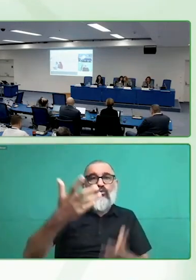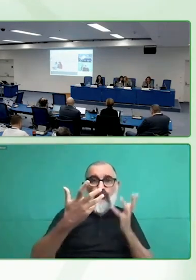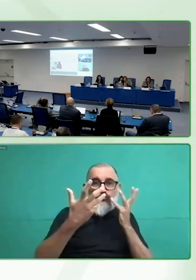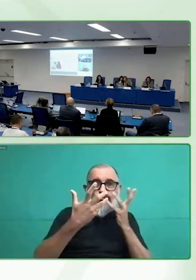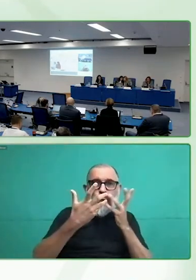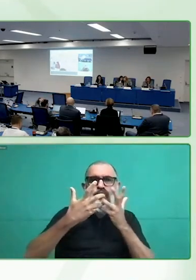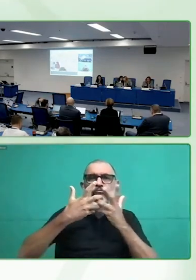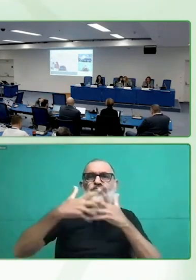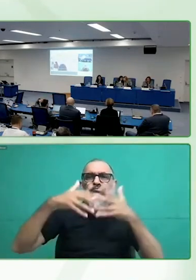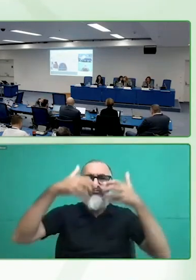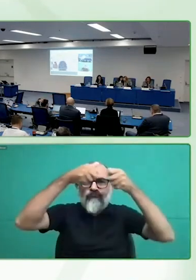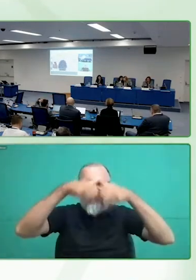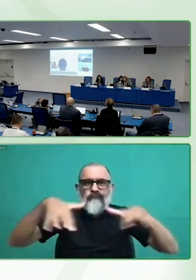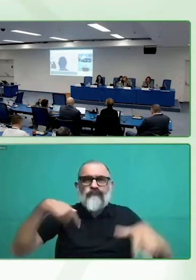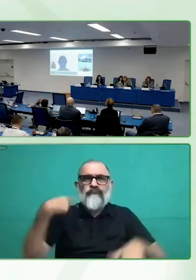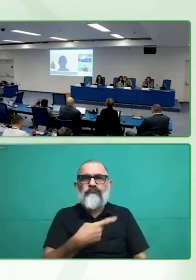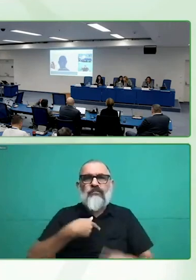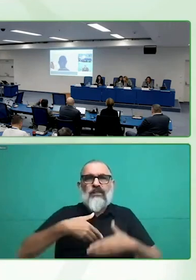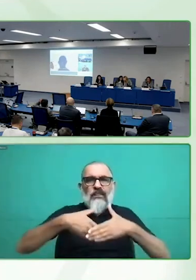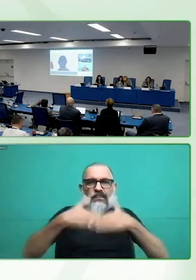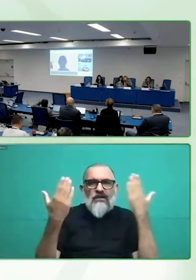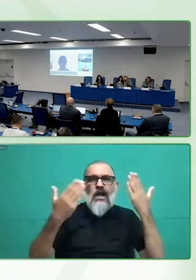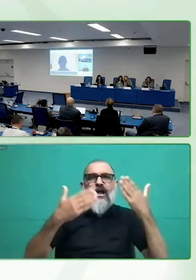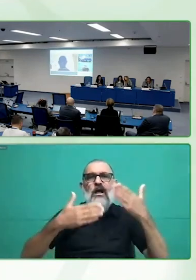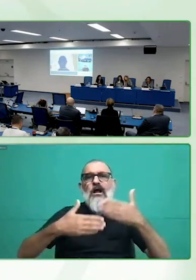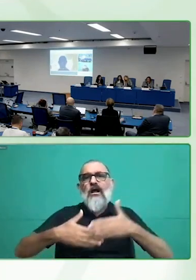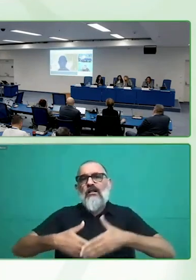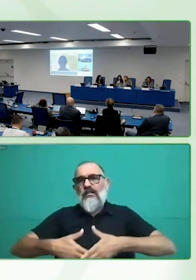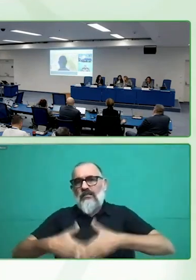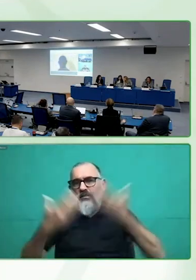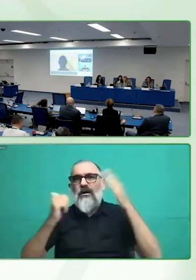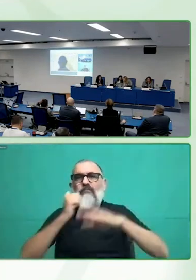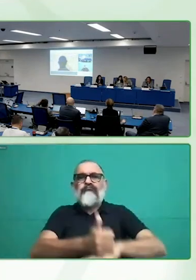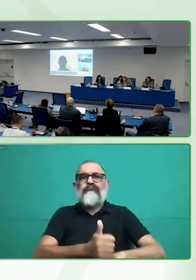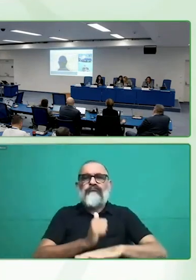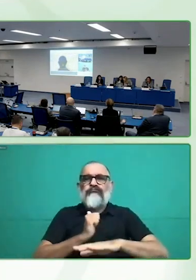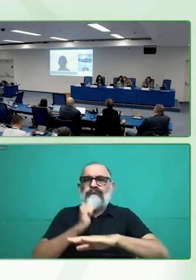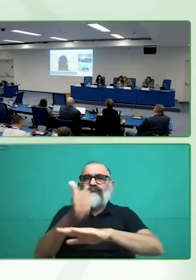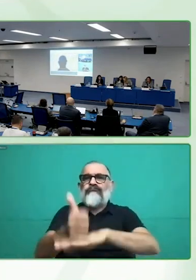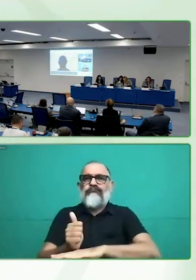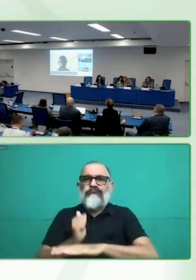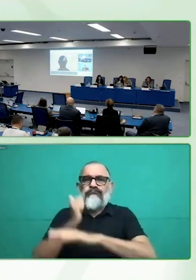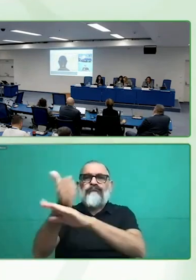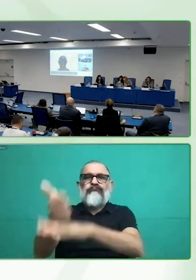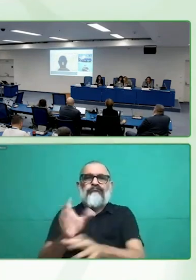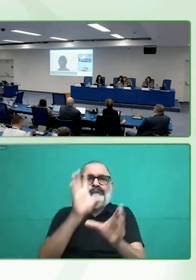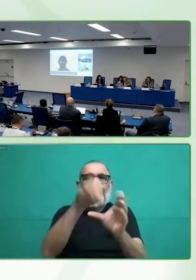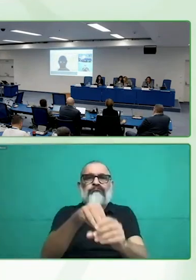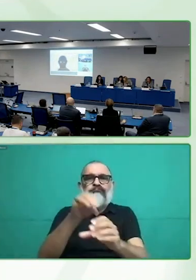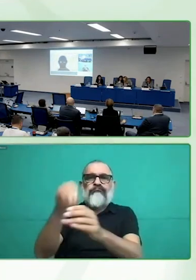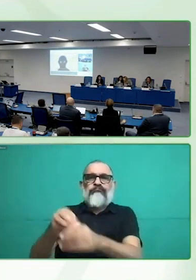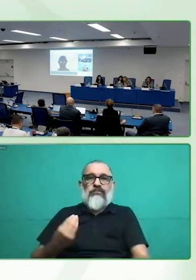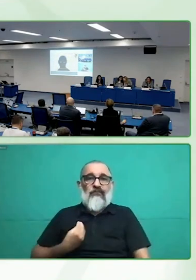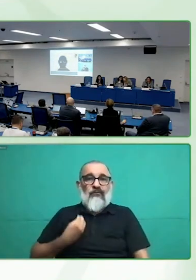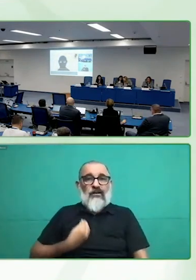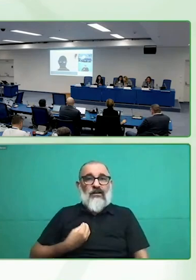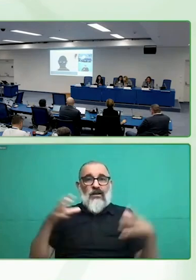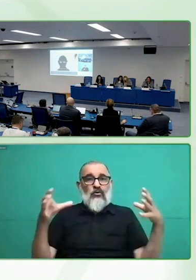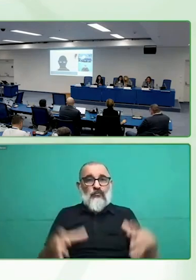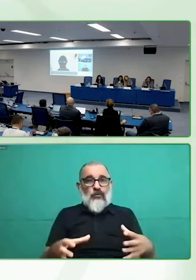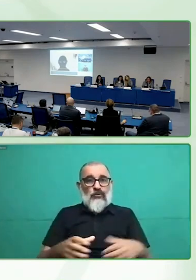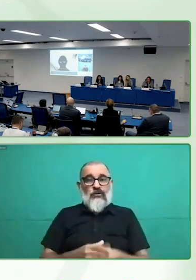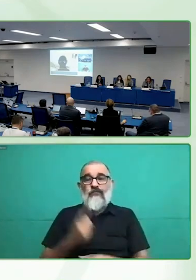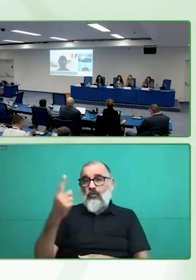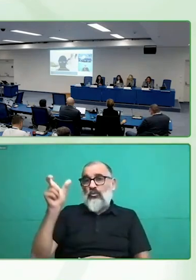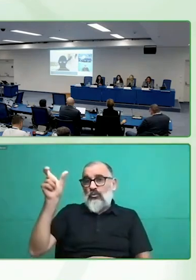participar de la vida en comunidad. Un asistente personal que sea mis ojos, mis oídos,